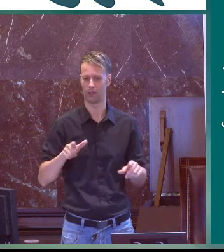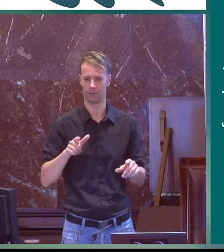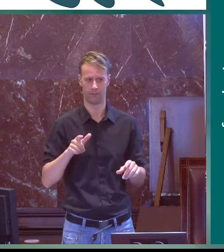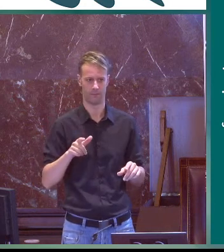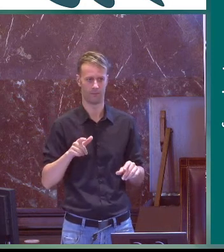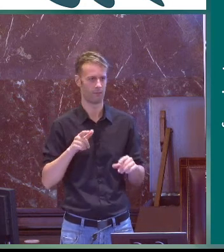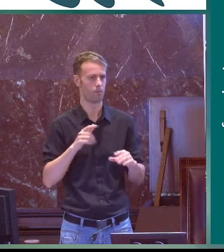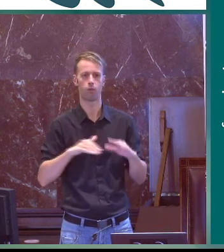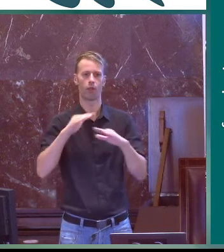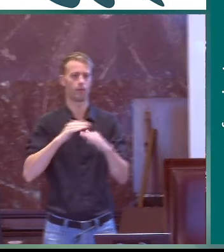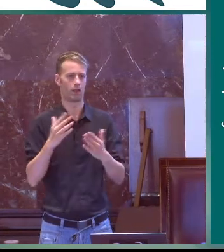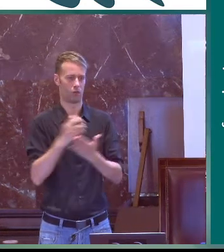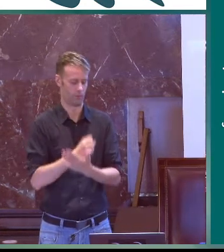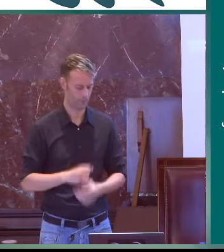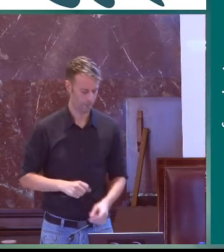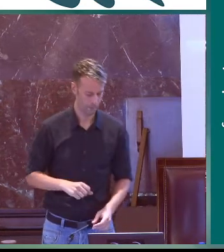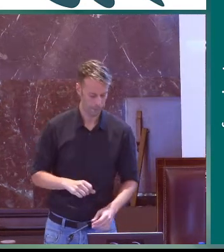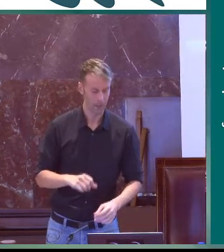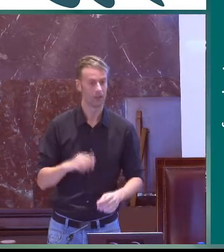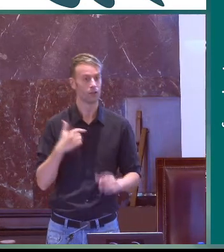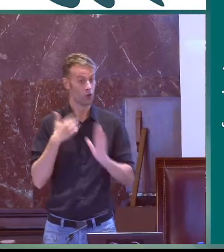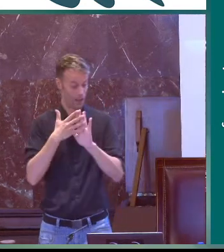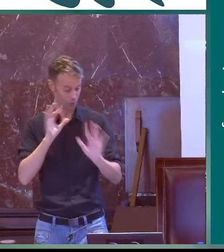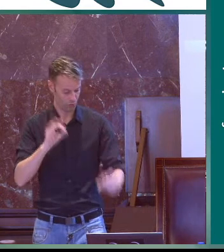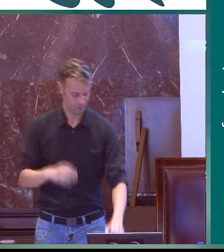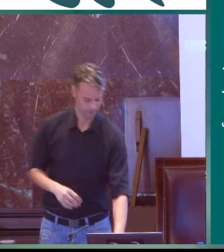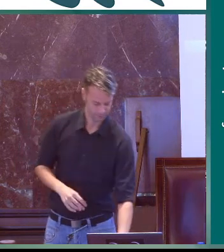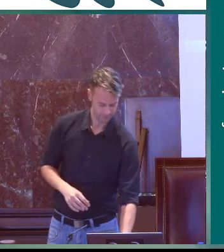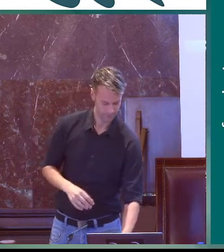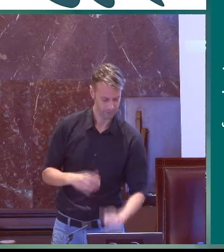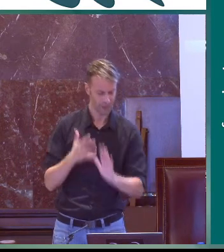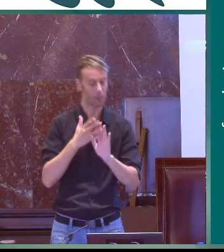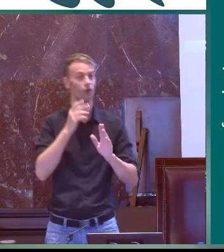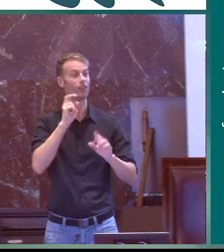es el respeto total sobre todo a la diversidad lingüística hablando de lingüística en concreto